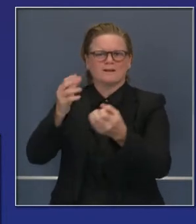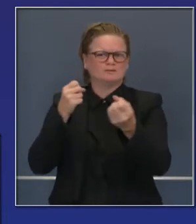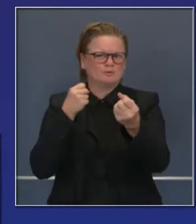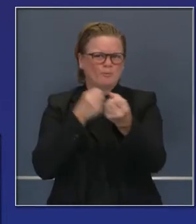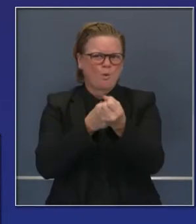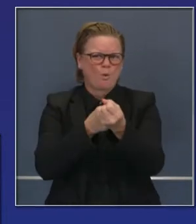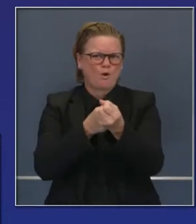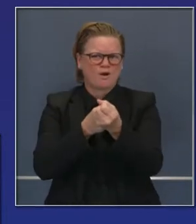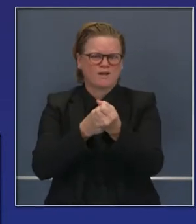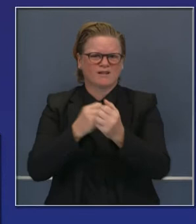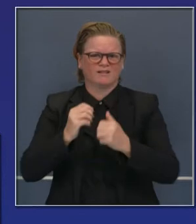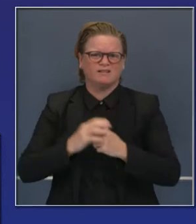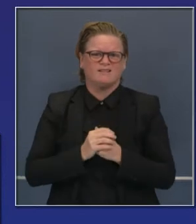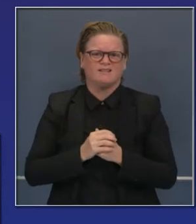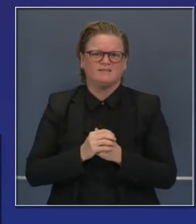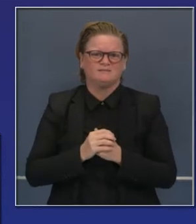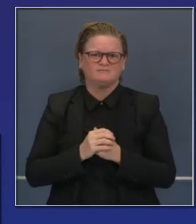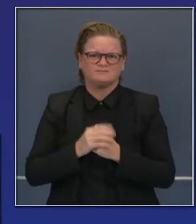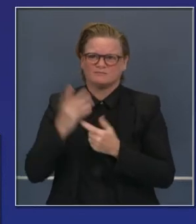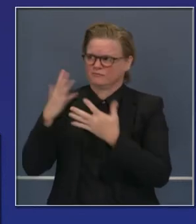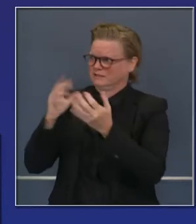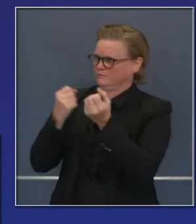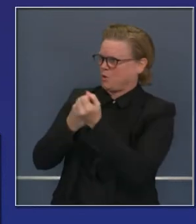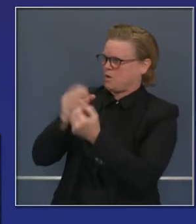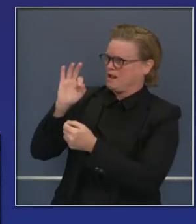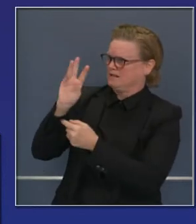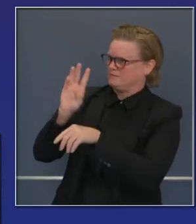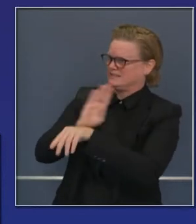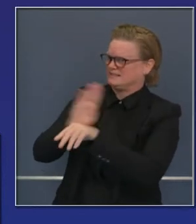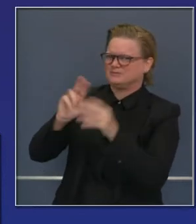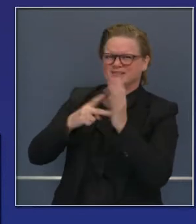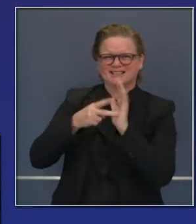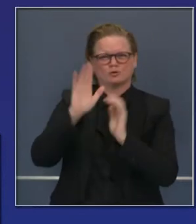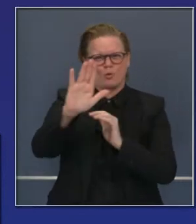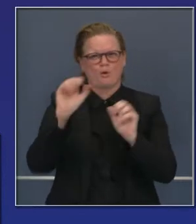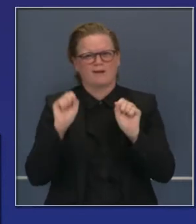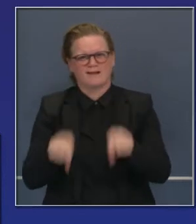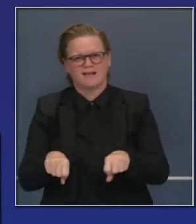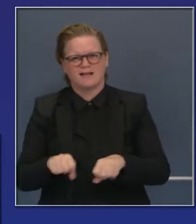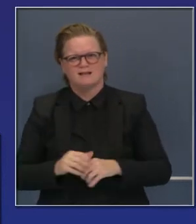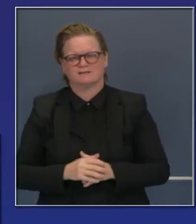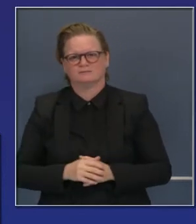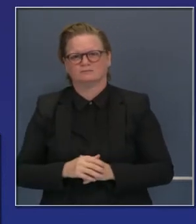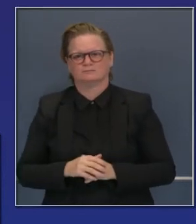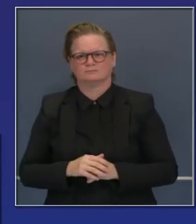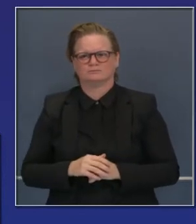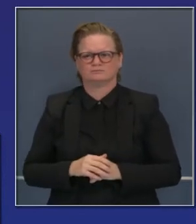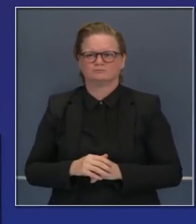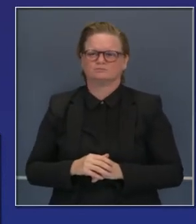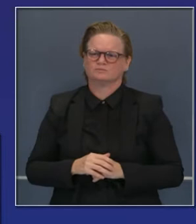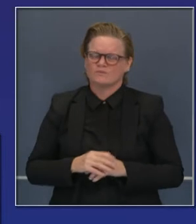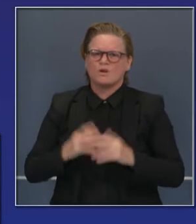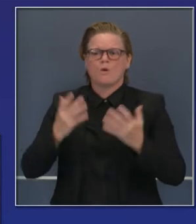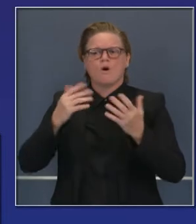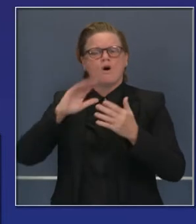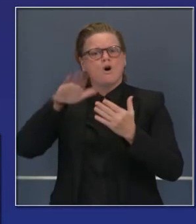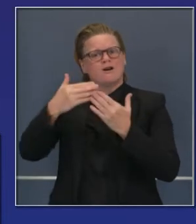de California con personal adicional, incentivos para programas. También tenemos el programa GoVids.